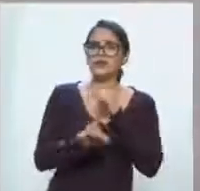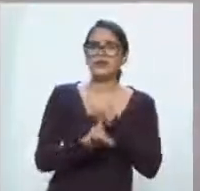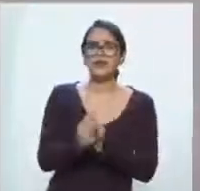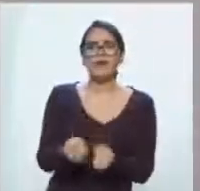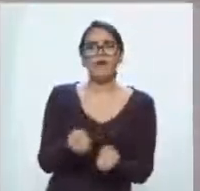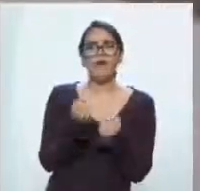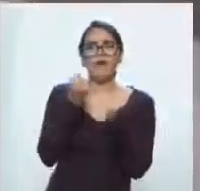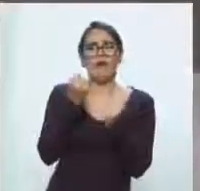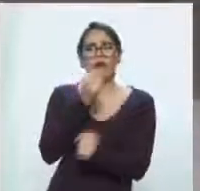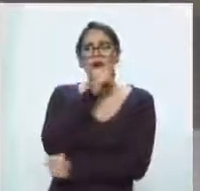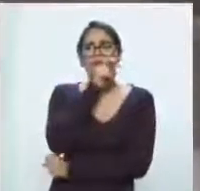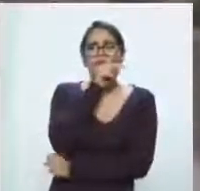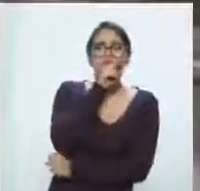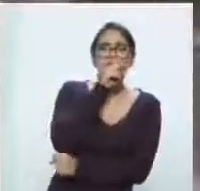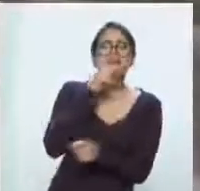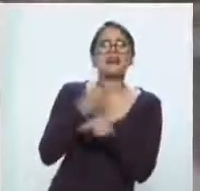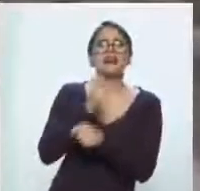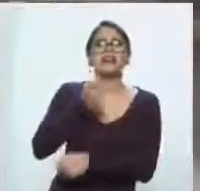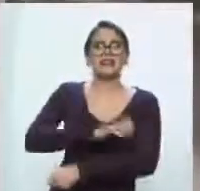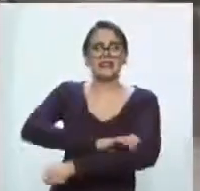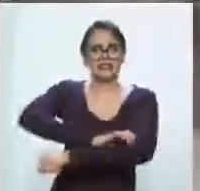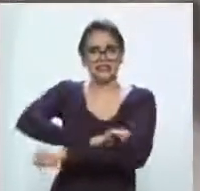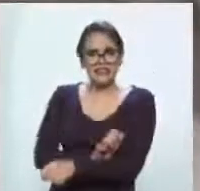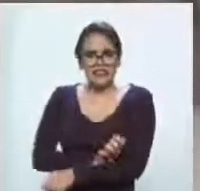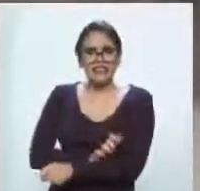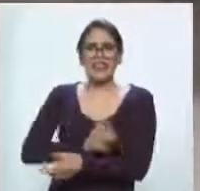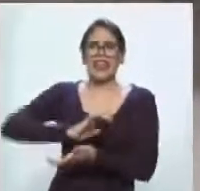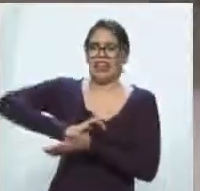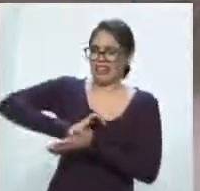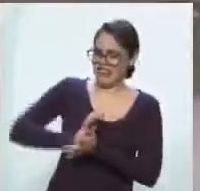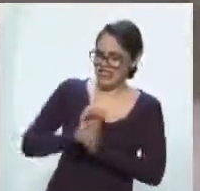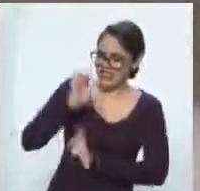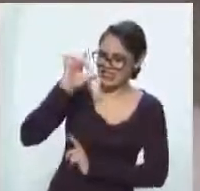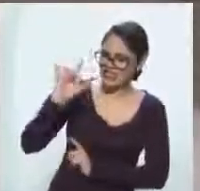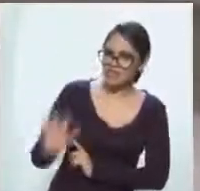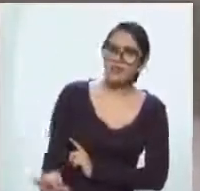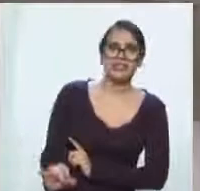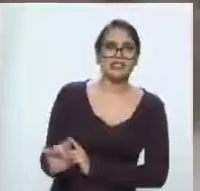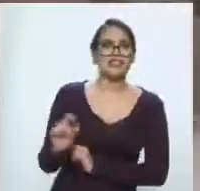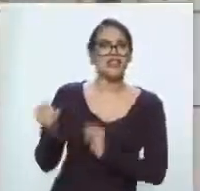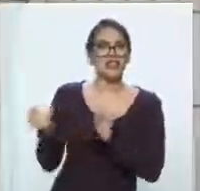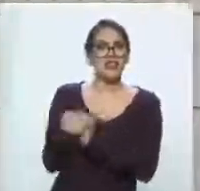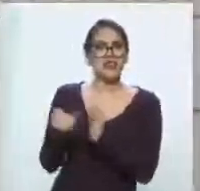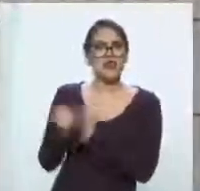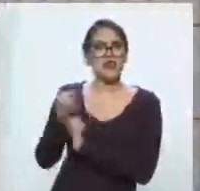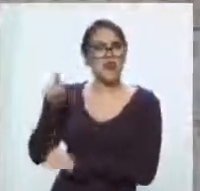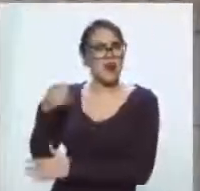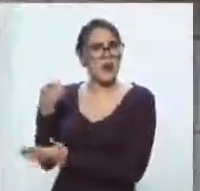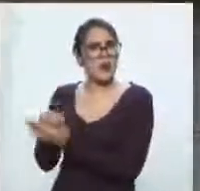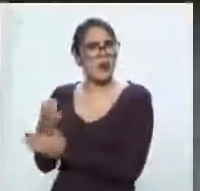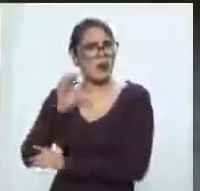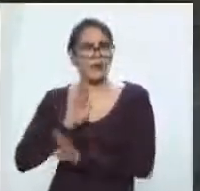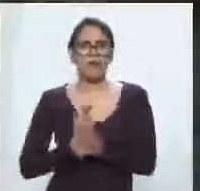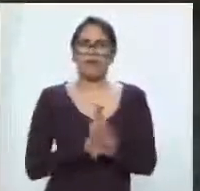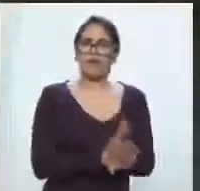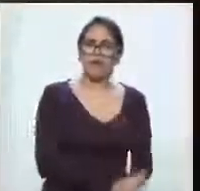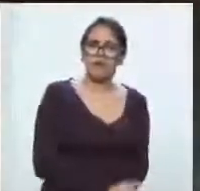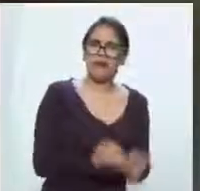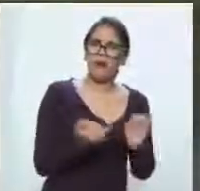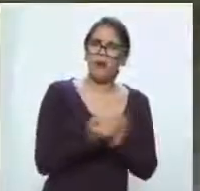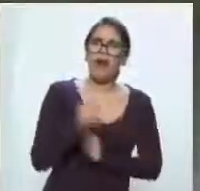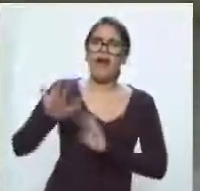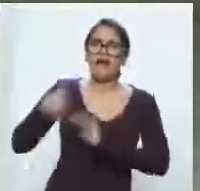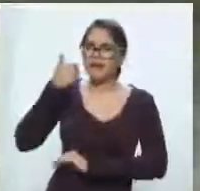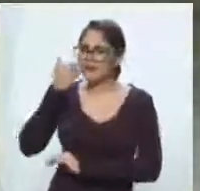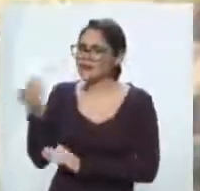componentes son el racismo, la discriminación, la violencia ejercida desde el poder económico y la negación al derecho a